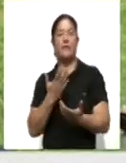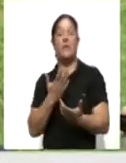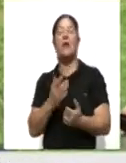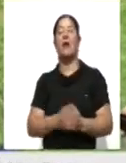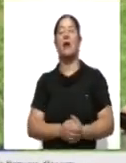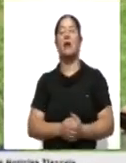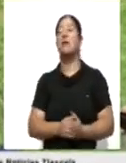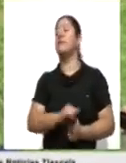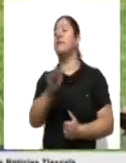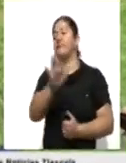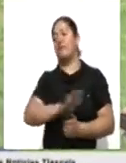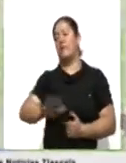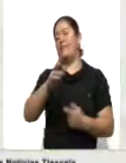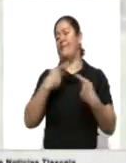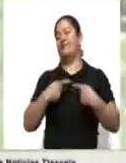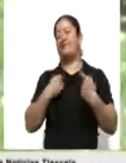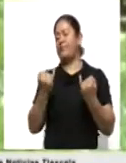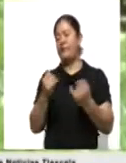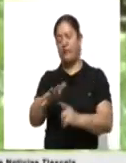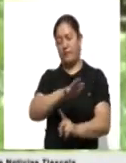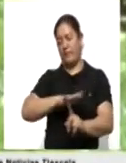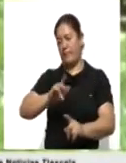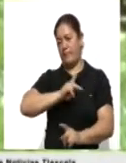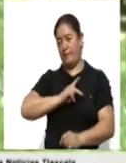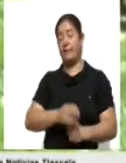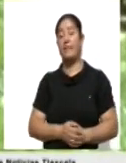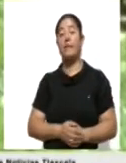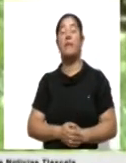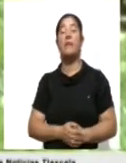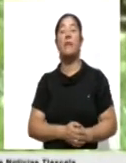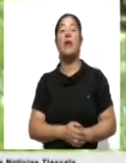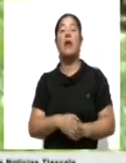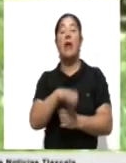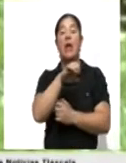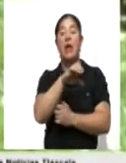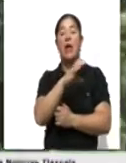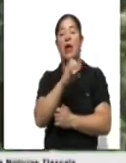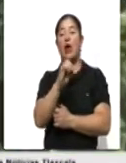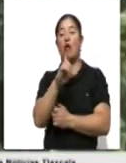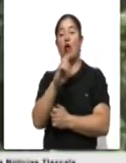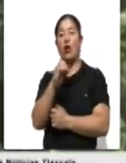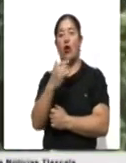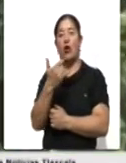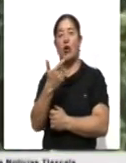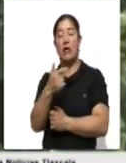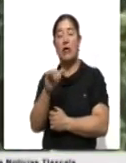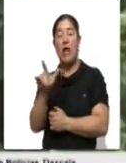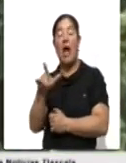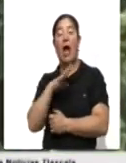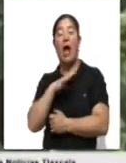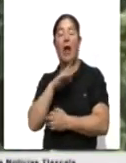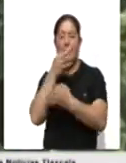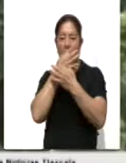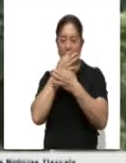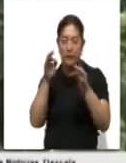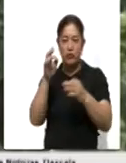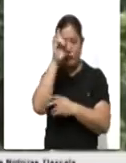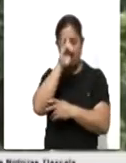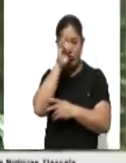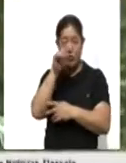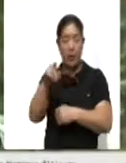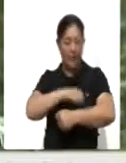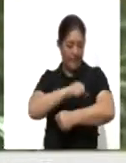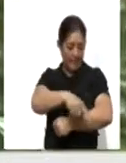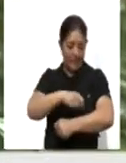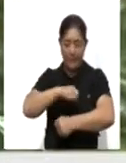que las dejemos desarrollarse de manera adecuada. La Coordinación General de Ecología orienta a la población en general respecto a una adecuada plantación de